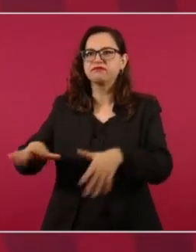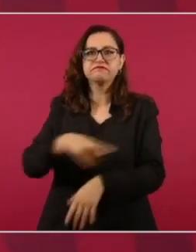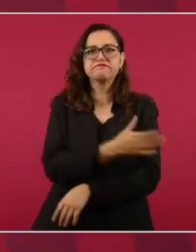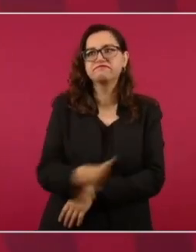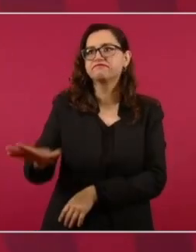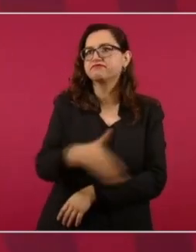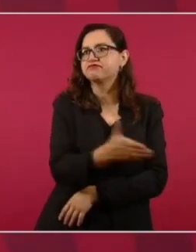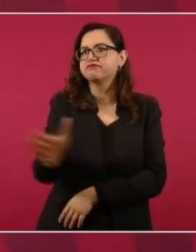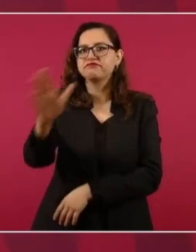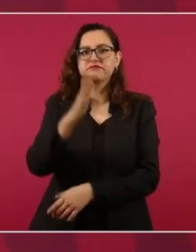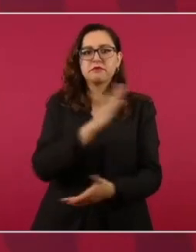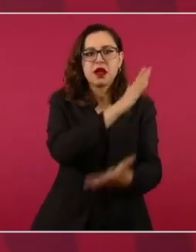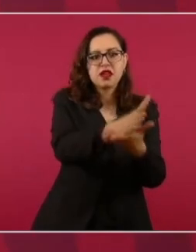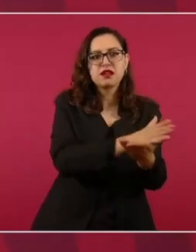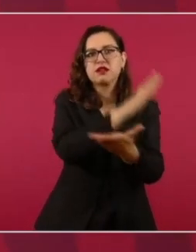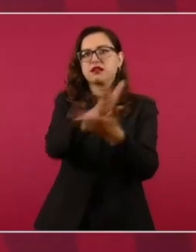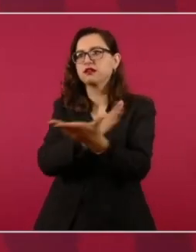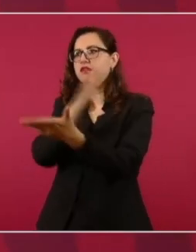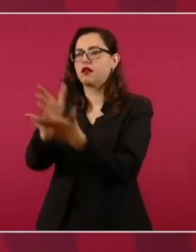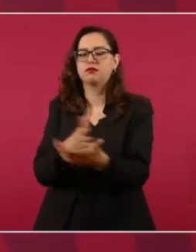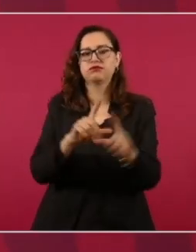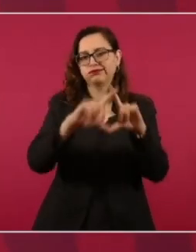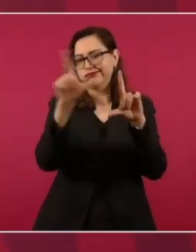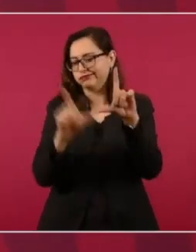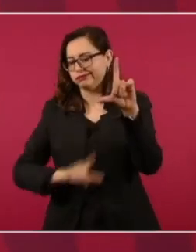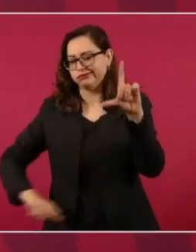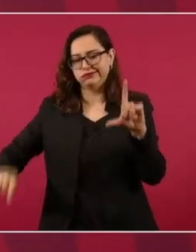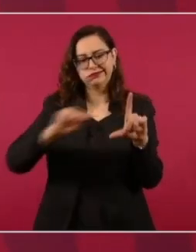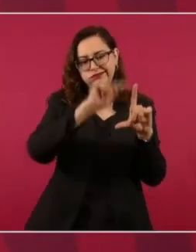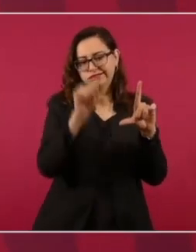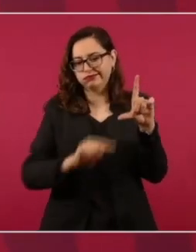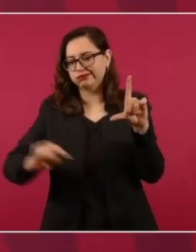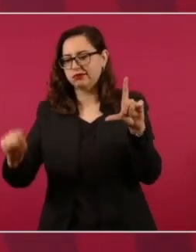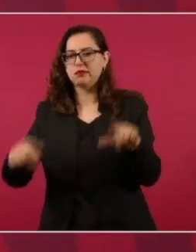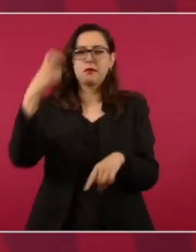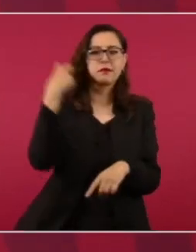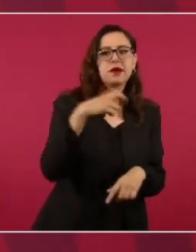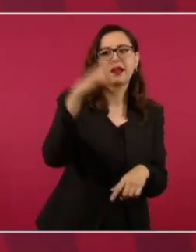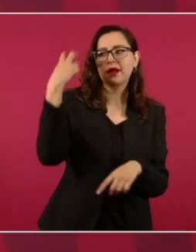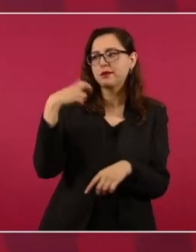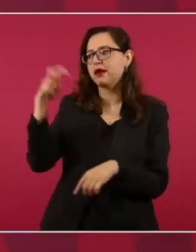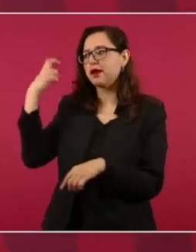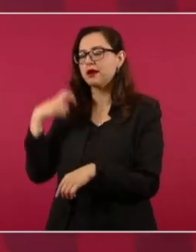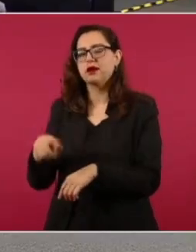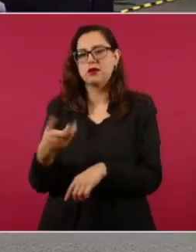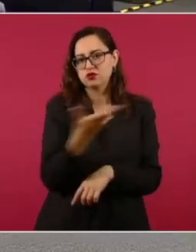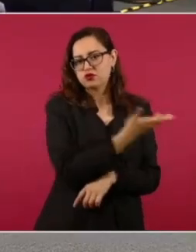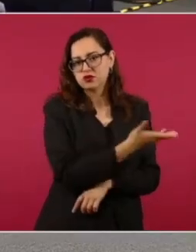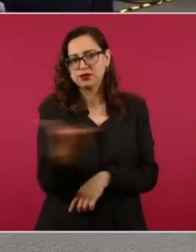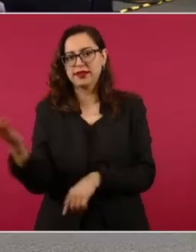autopistas, hoy es su día y